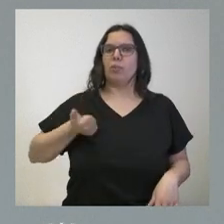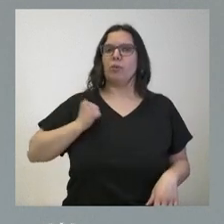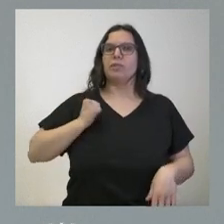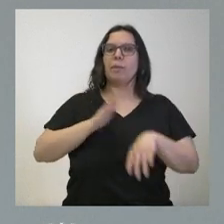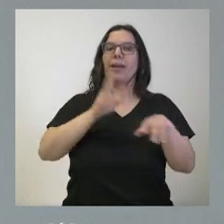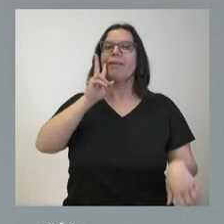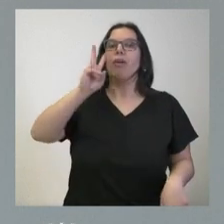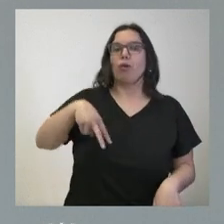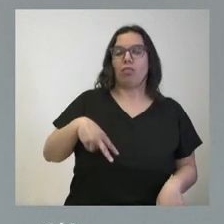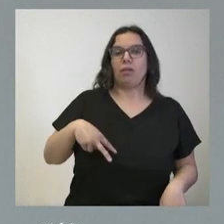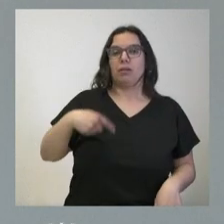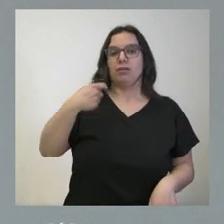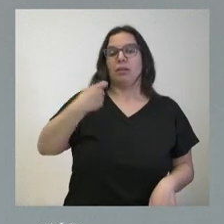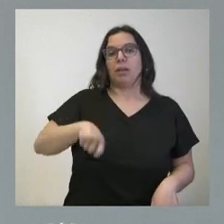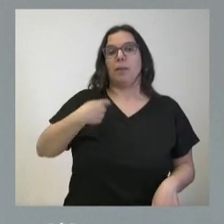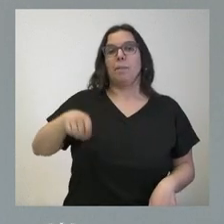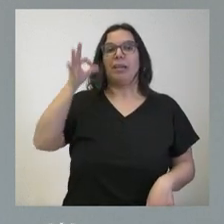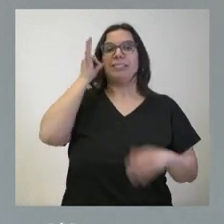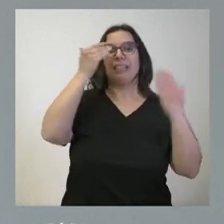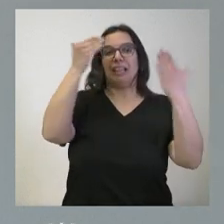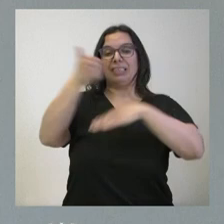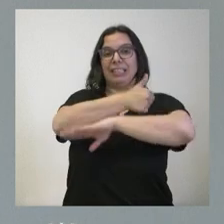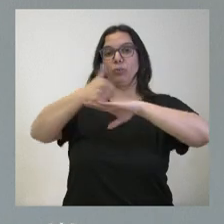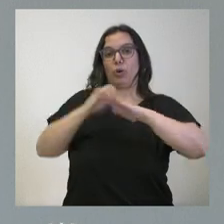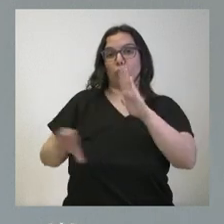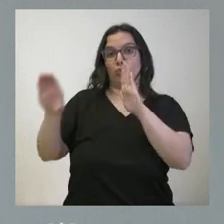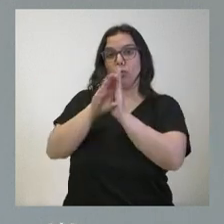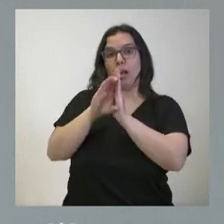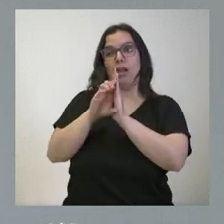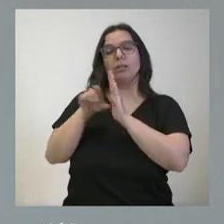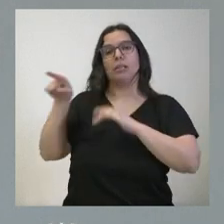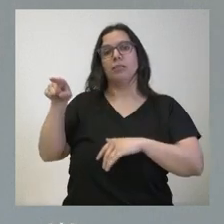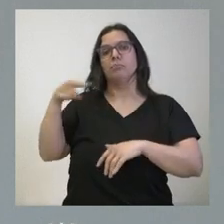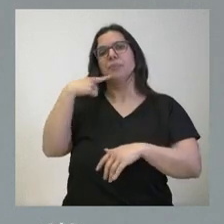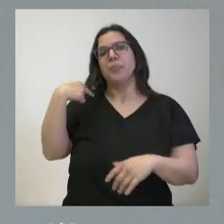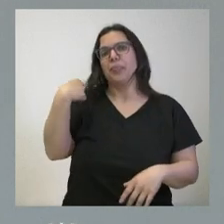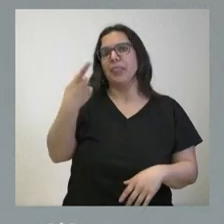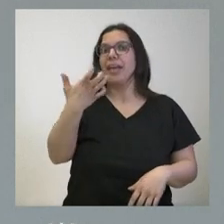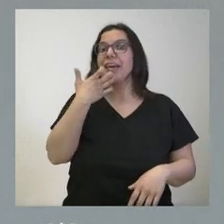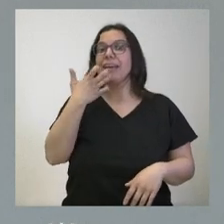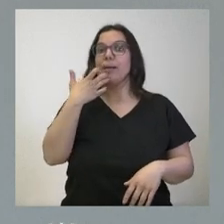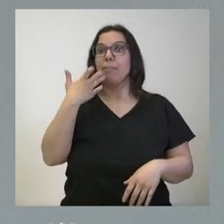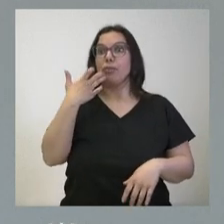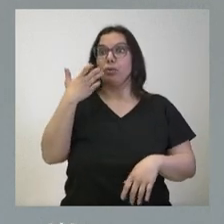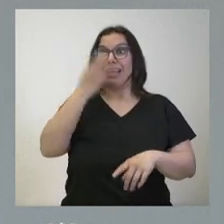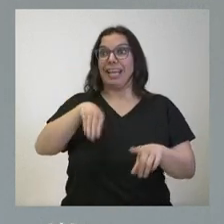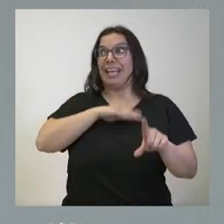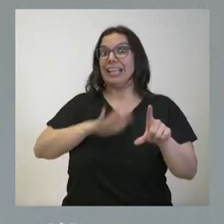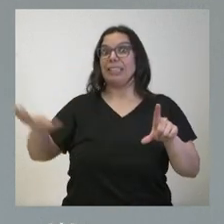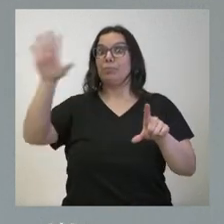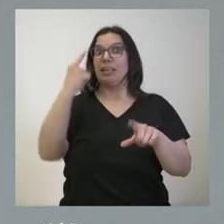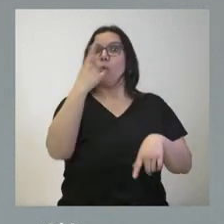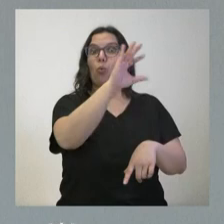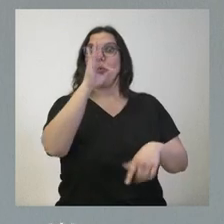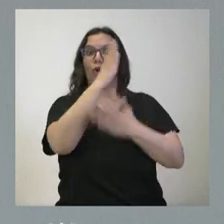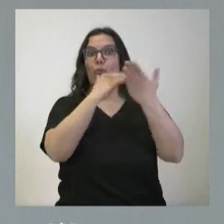la presidenta emérita del Tribunal Constitucional haya puesto de manifiesto, como ejemplo en el ámbito nacional, que una comunidad autónoma